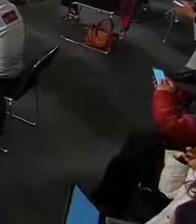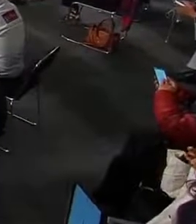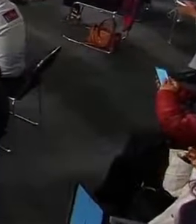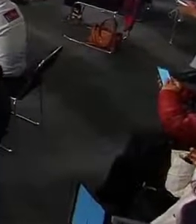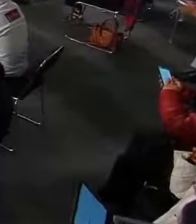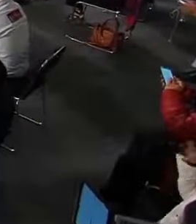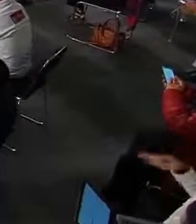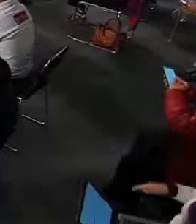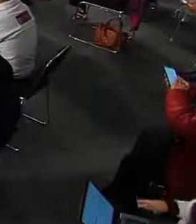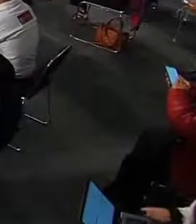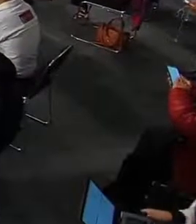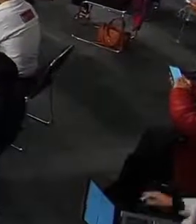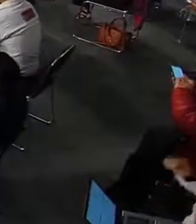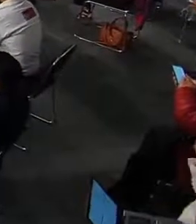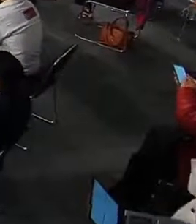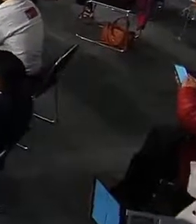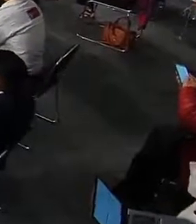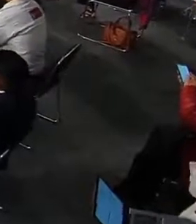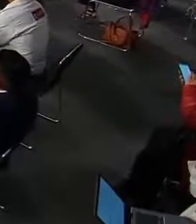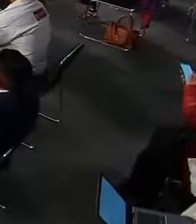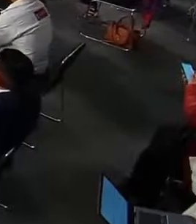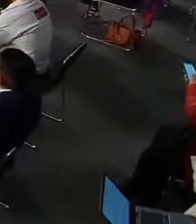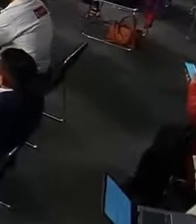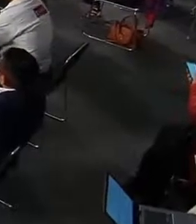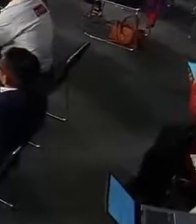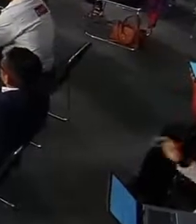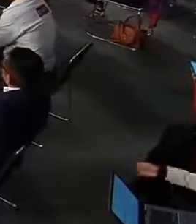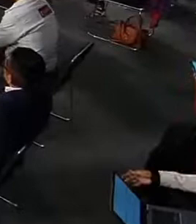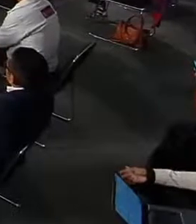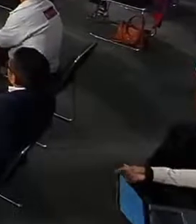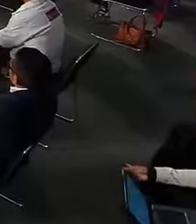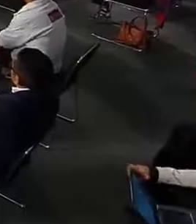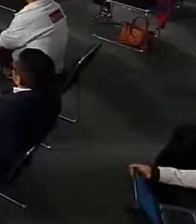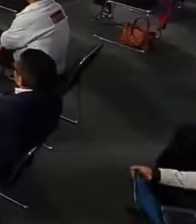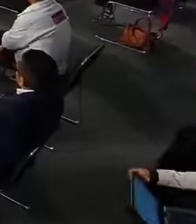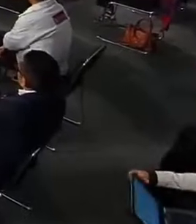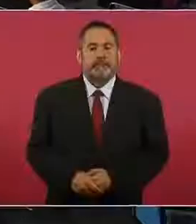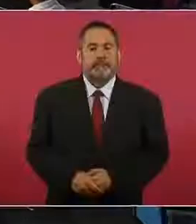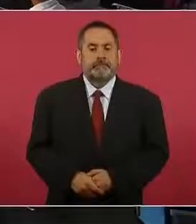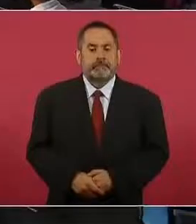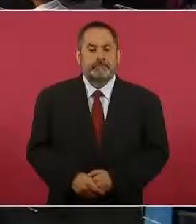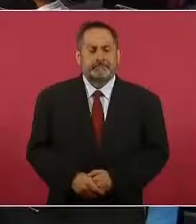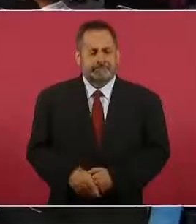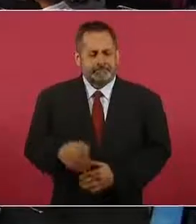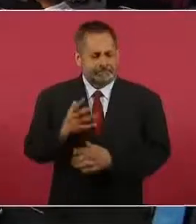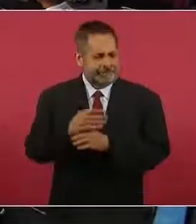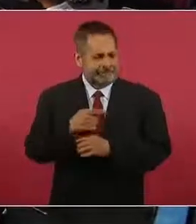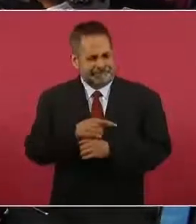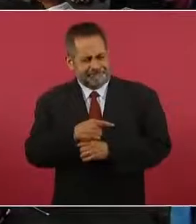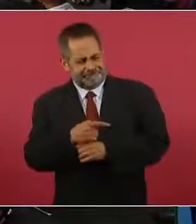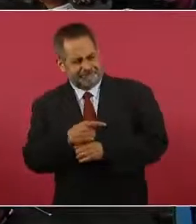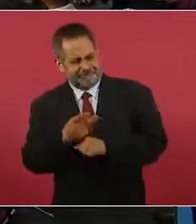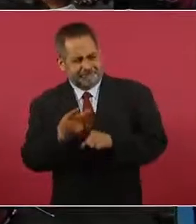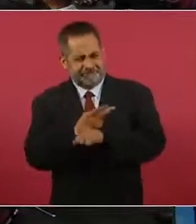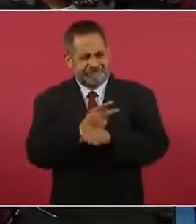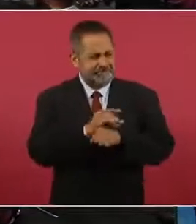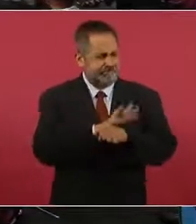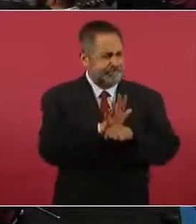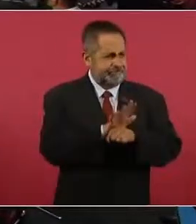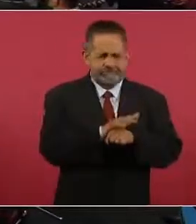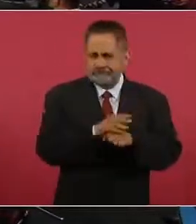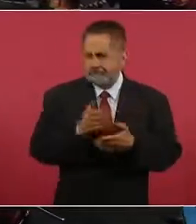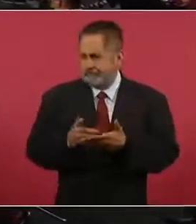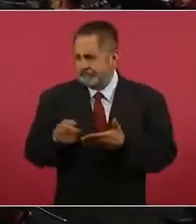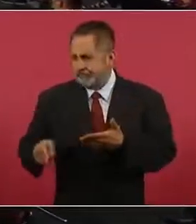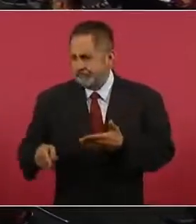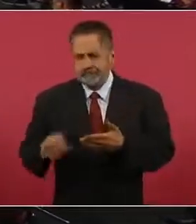anteriores, que para mí de inicio comparar ingresos con la pandemia pues no es un punto de comparación real.